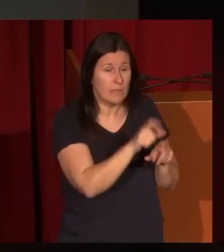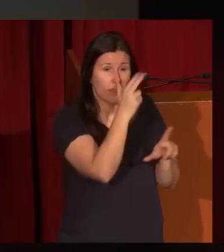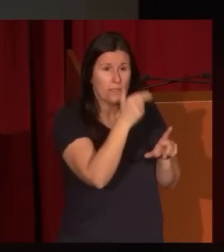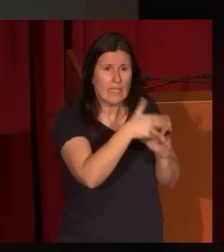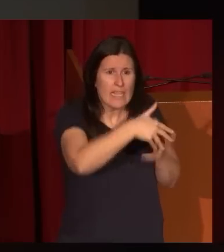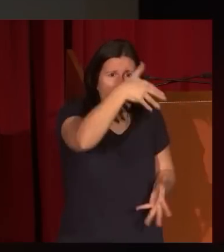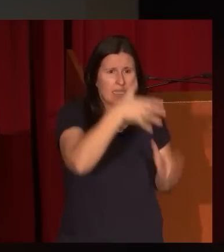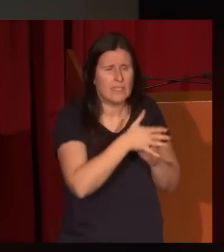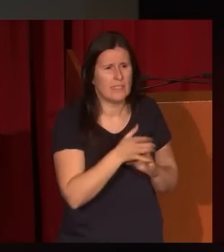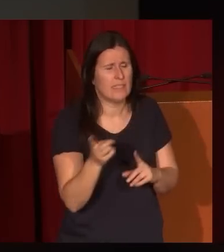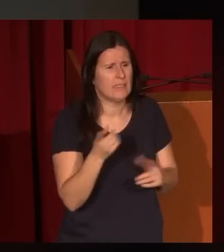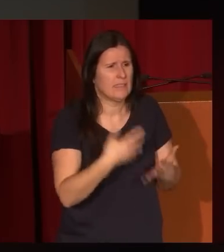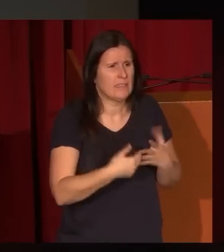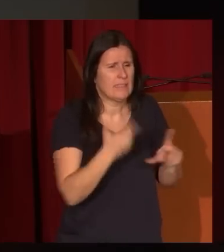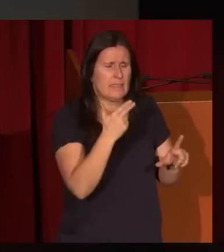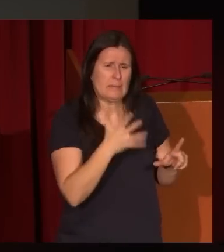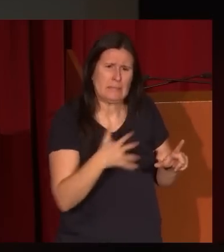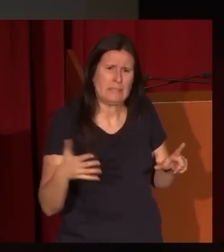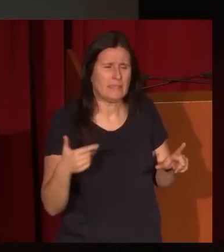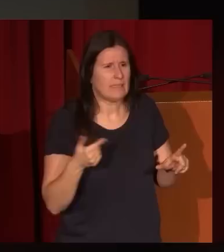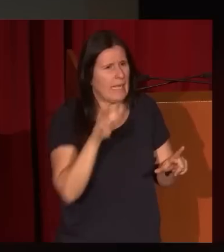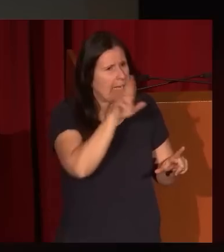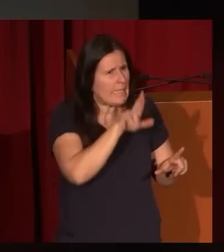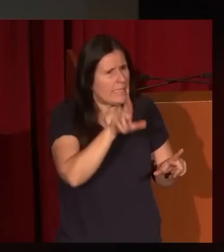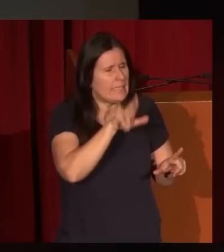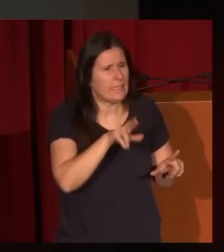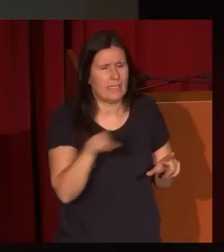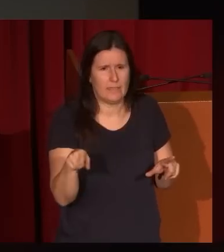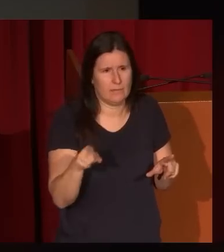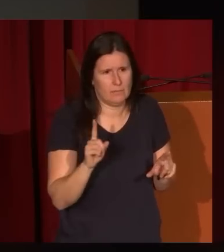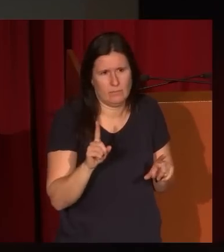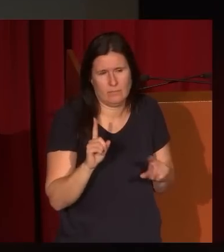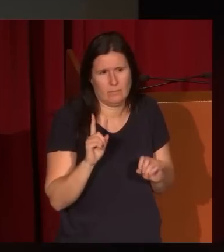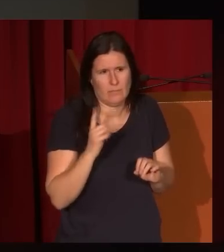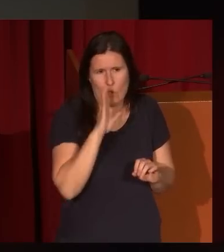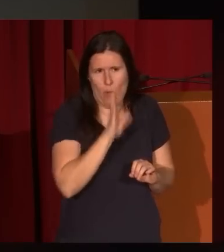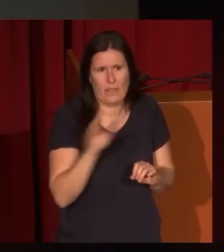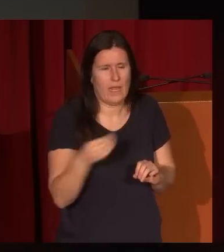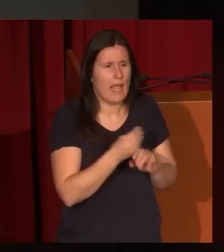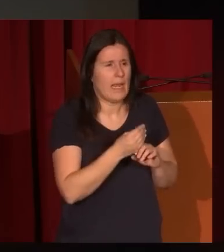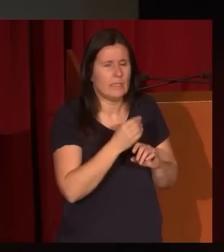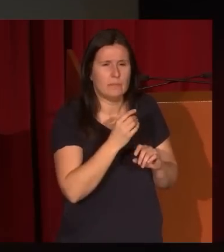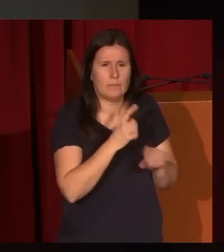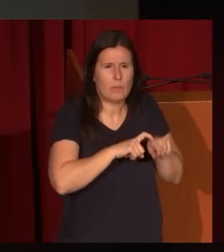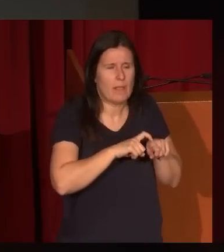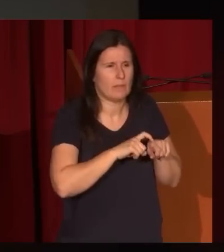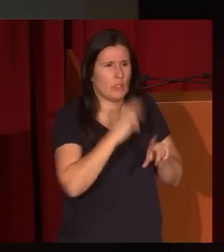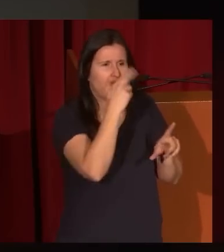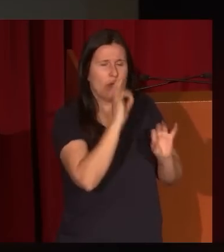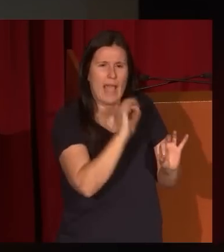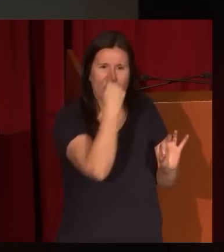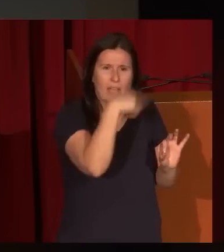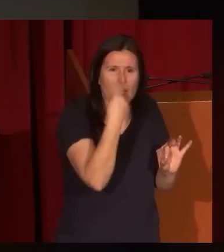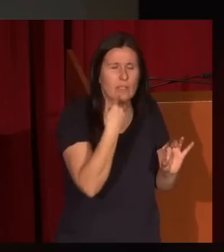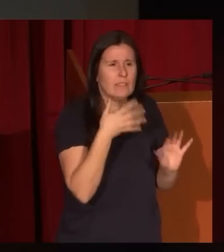acartonado, repite, es convencional en la reproducción de las propias facciones de las figuras y realmente es